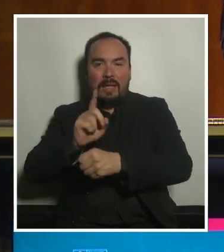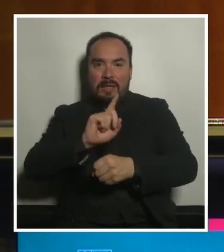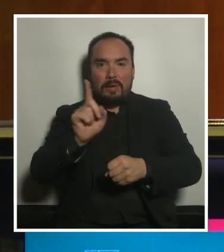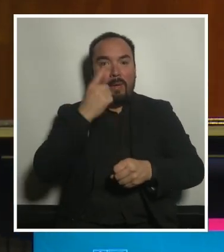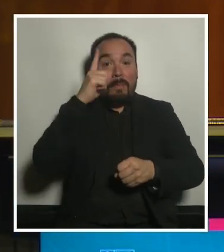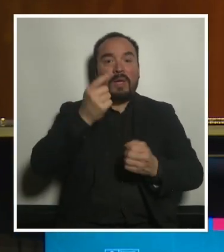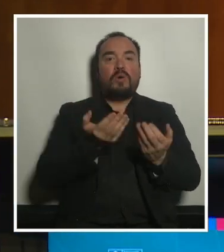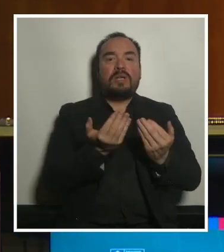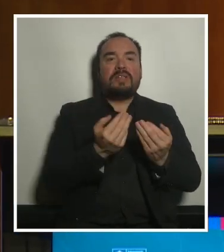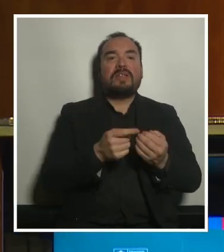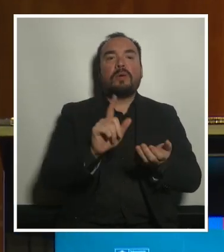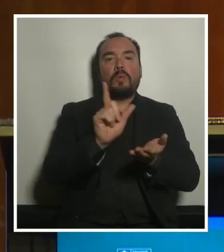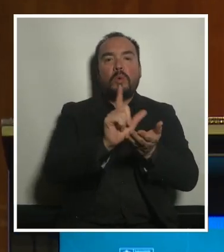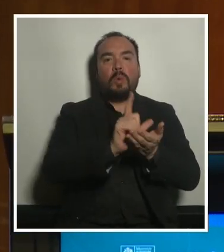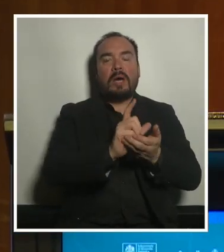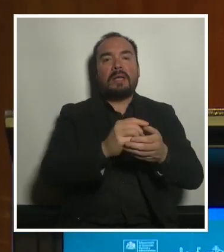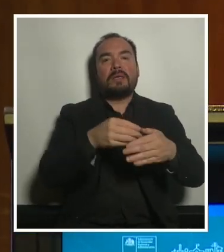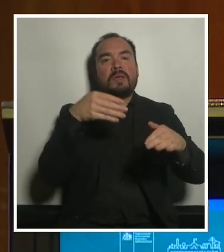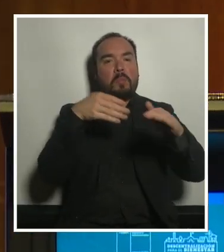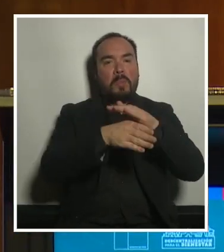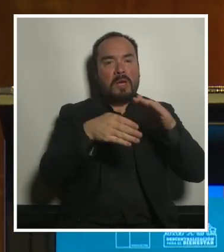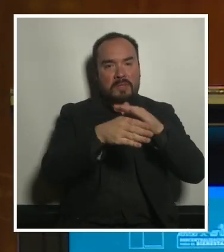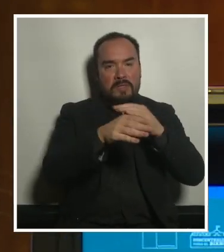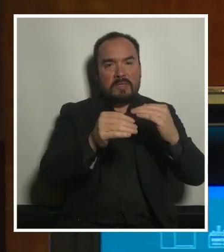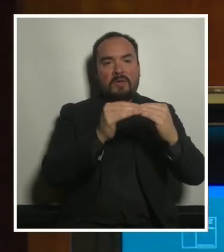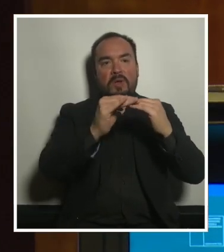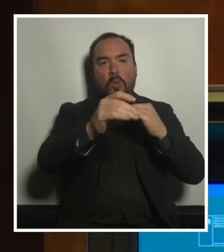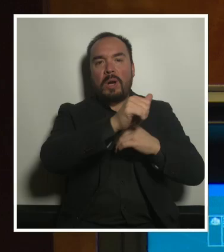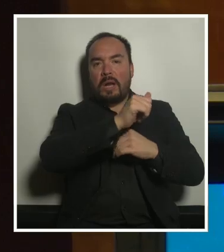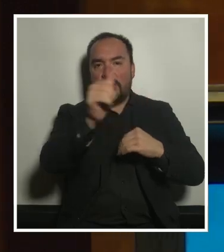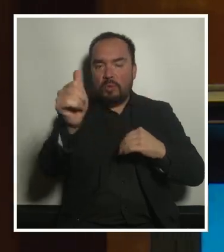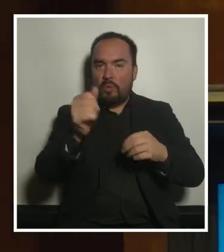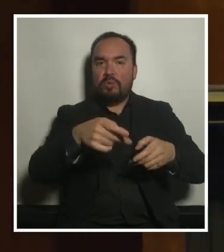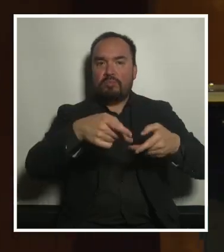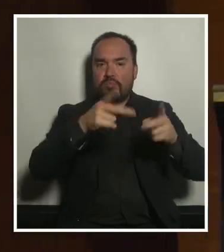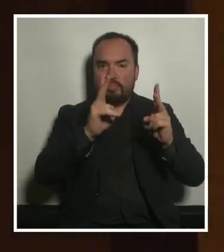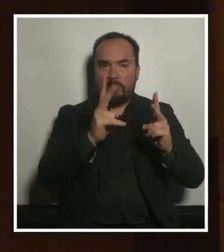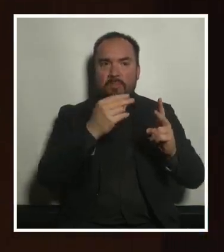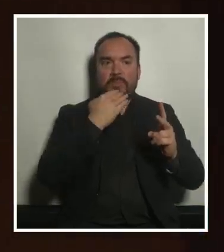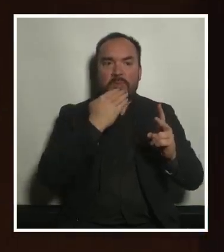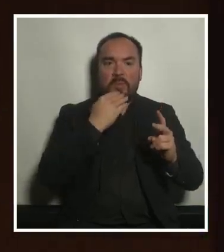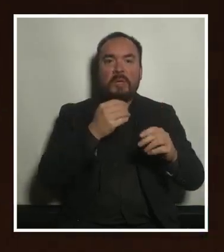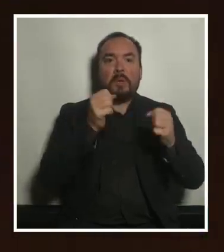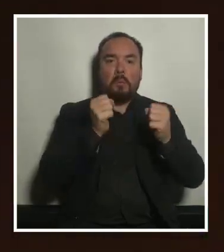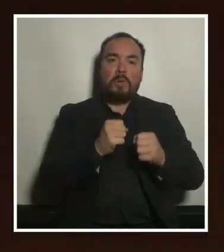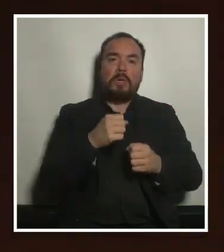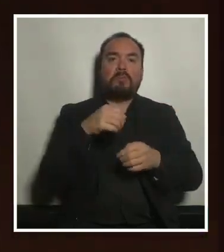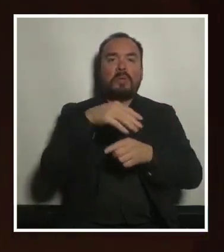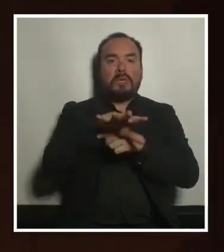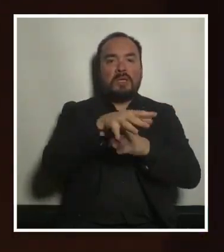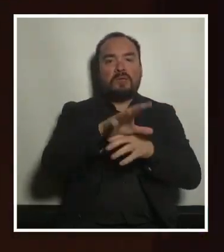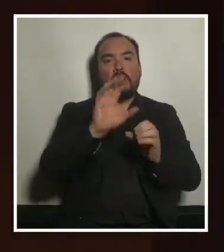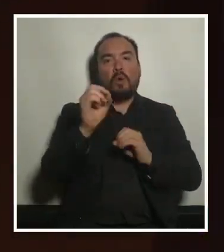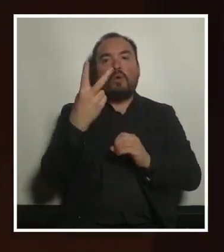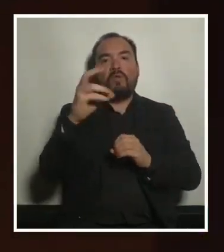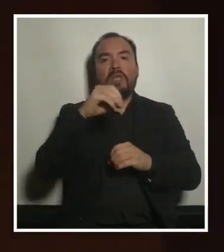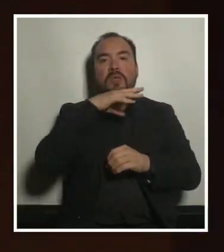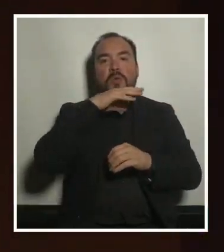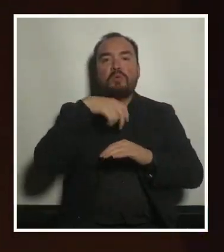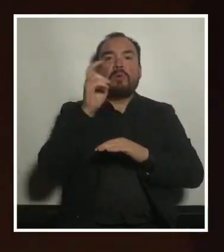más heterogéneos y que estén más dotados y a los que puedan llegar a 15 20 minutos caminando o en transporte público